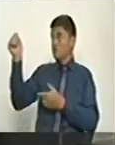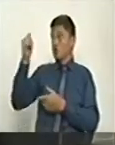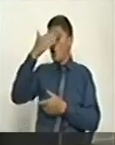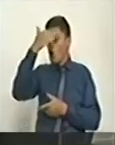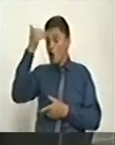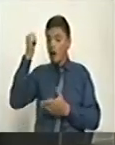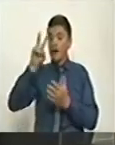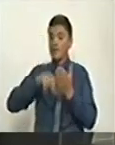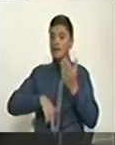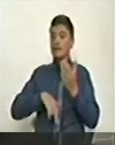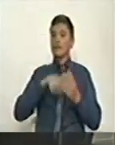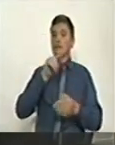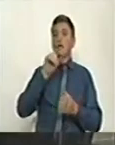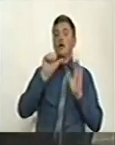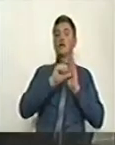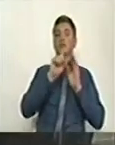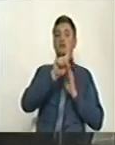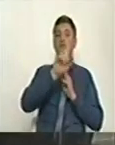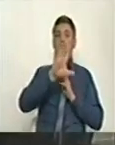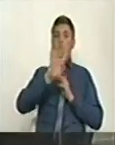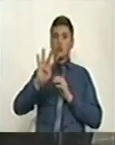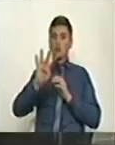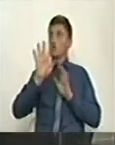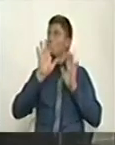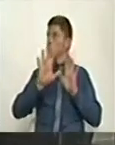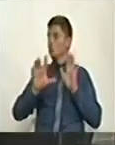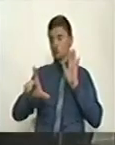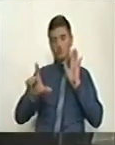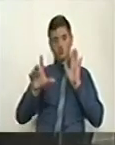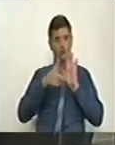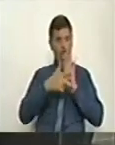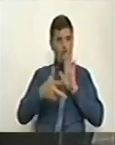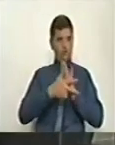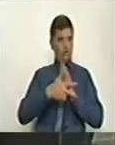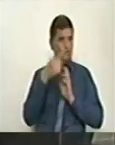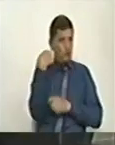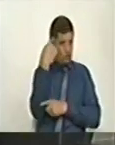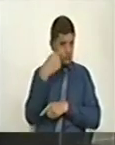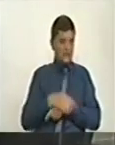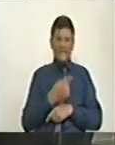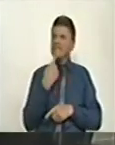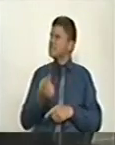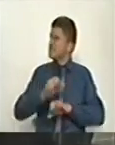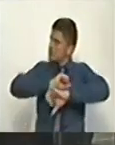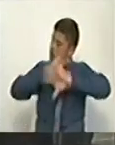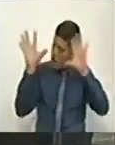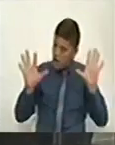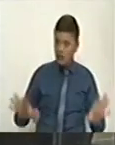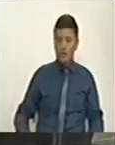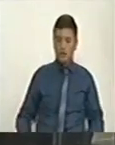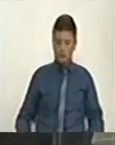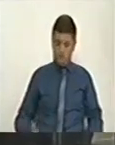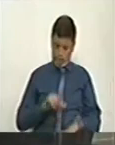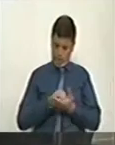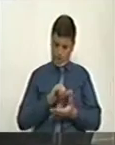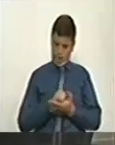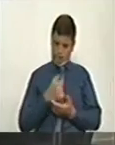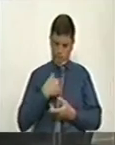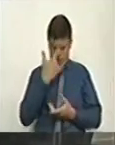el artículo 154 de la Constitución Política, que es muy clara y que me parece que tenemos que